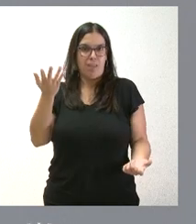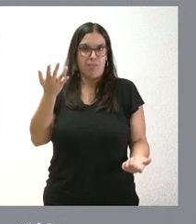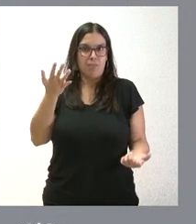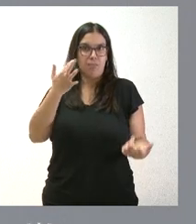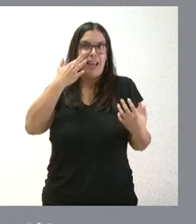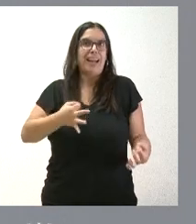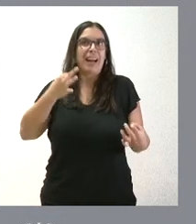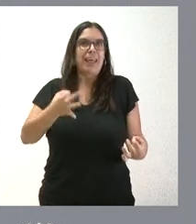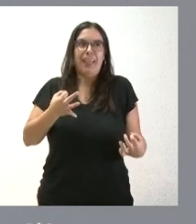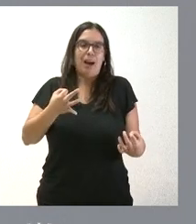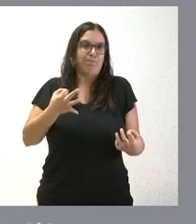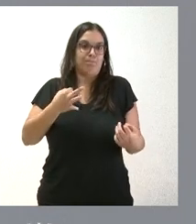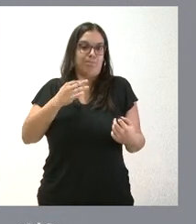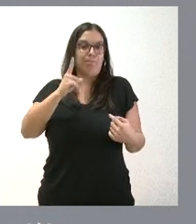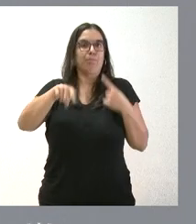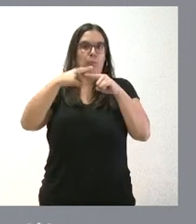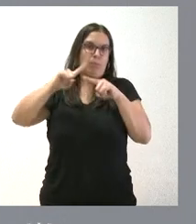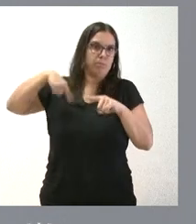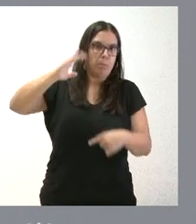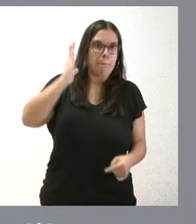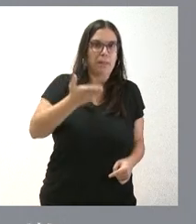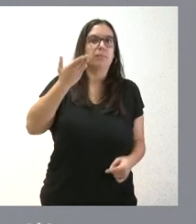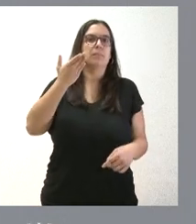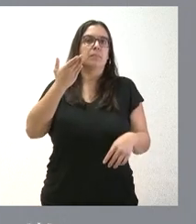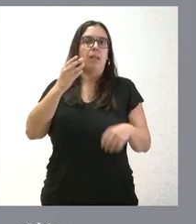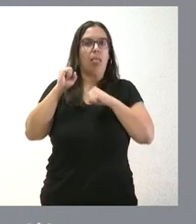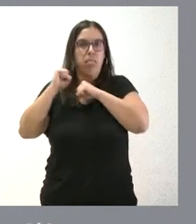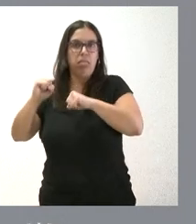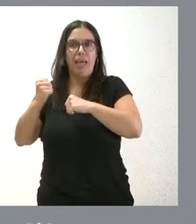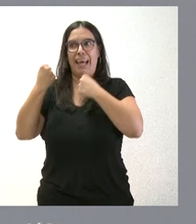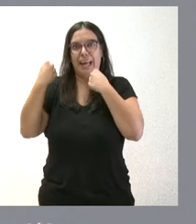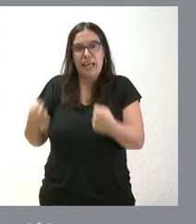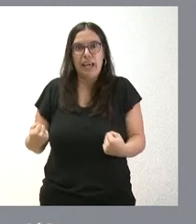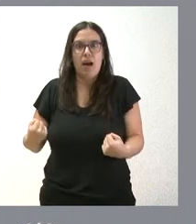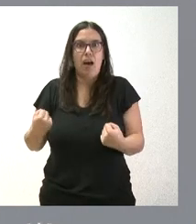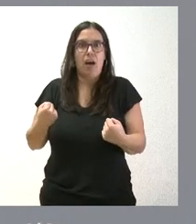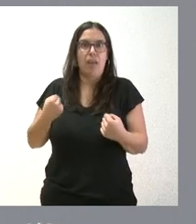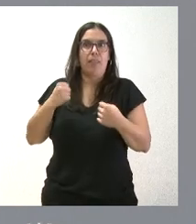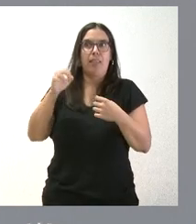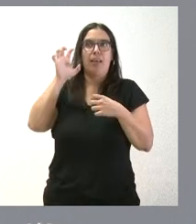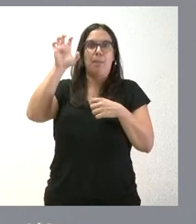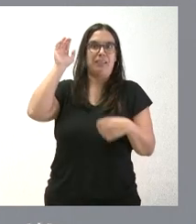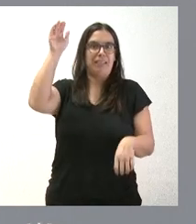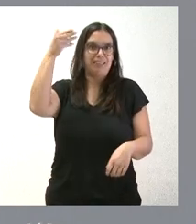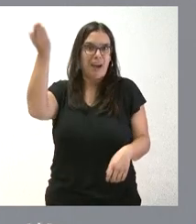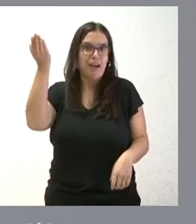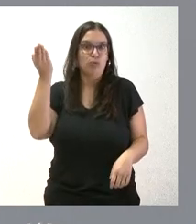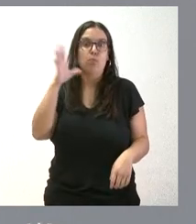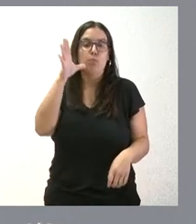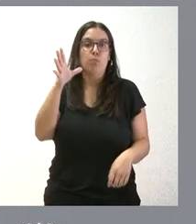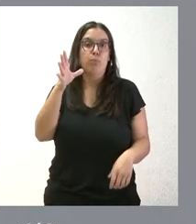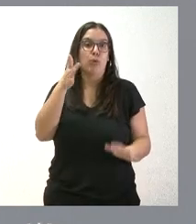realmente luego hemos sufrido las consecuencias en términos de dependencia energética del exterior, porque nos hemos